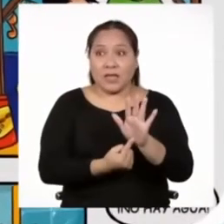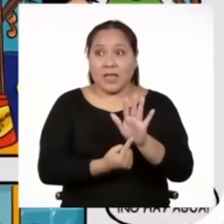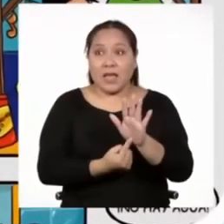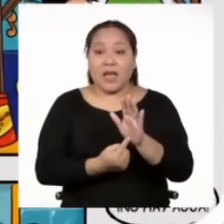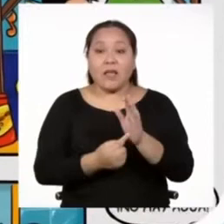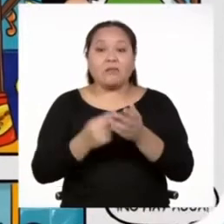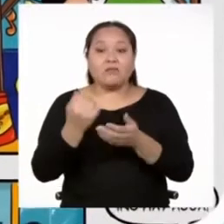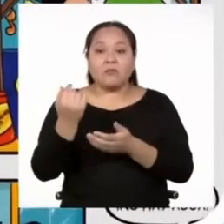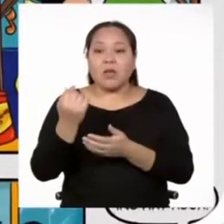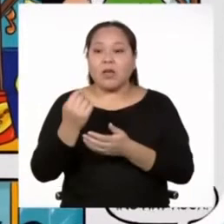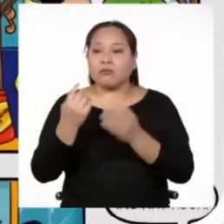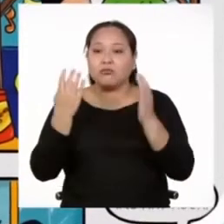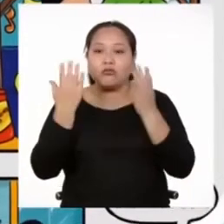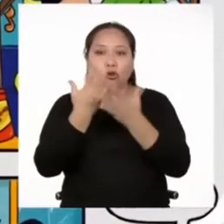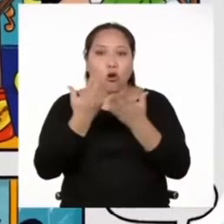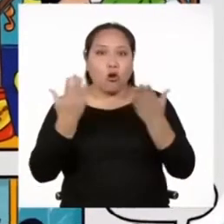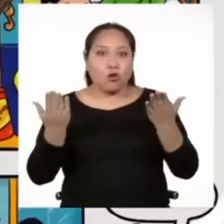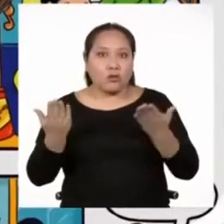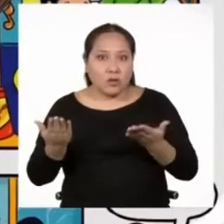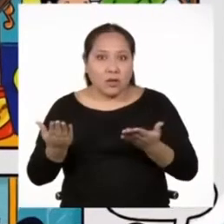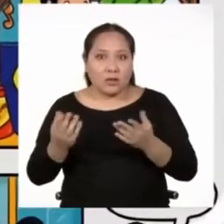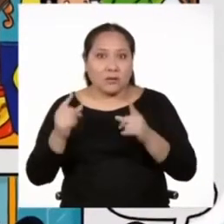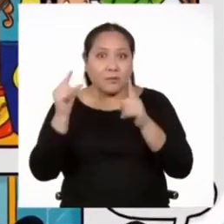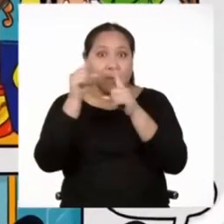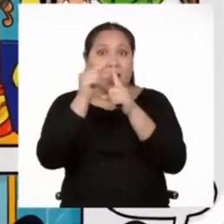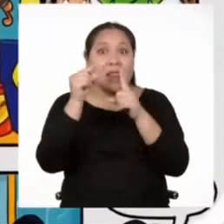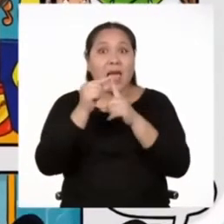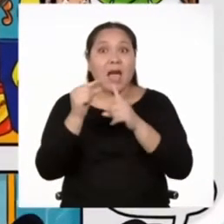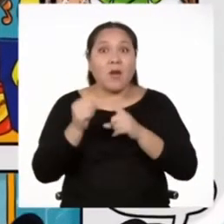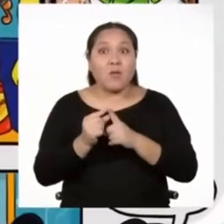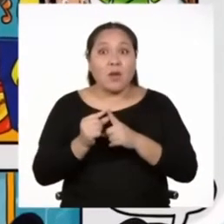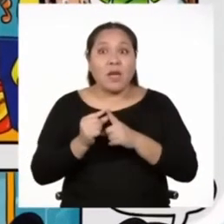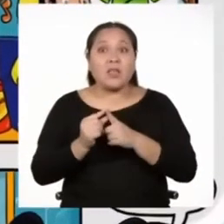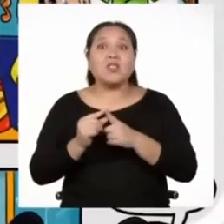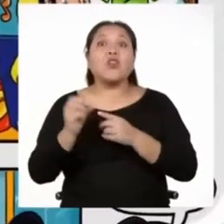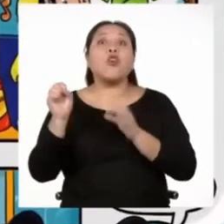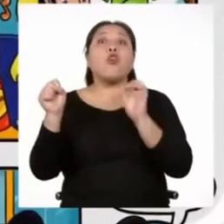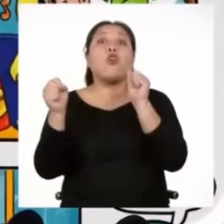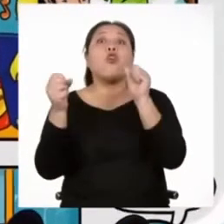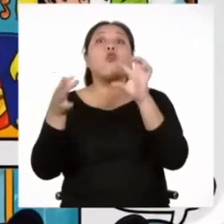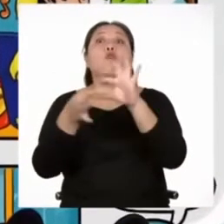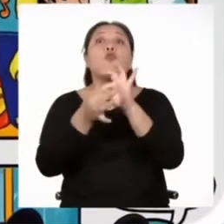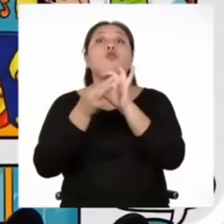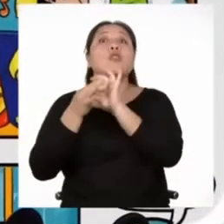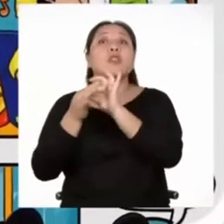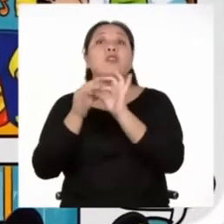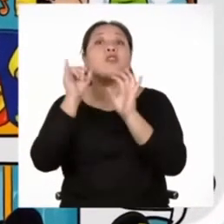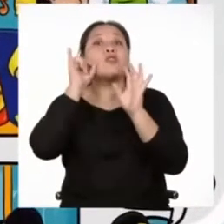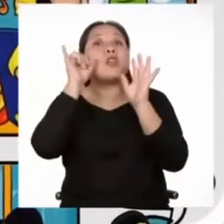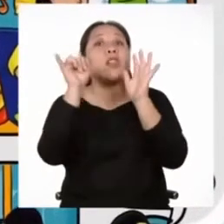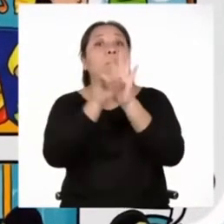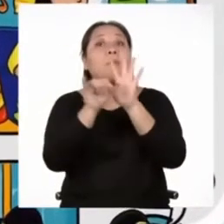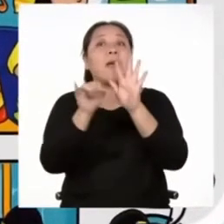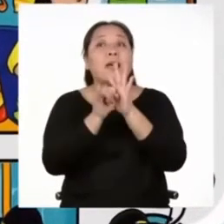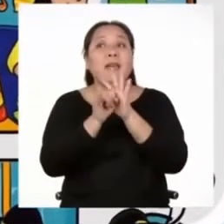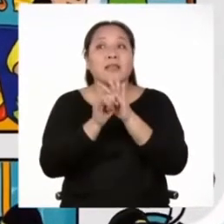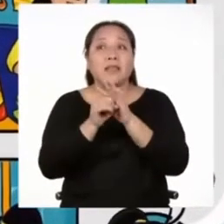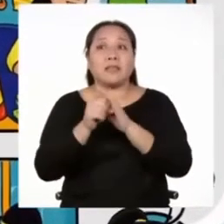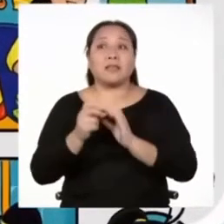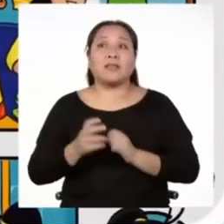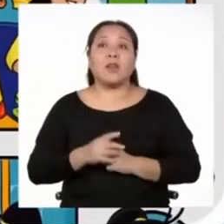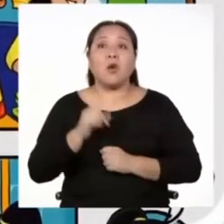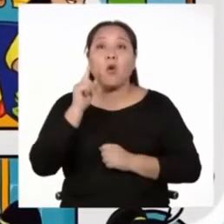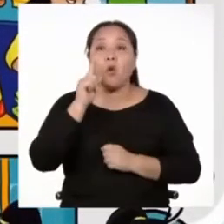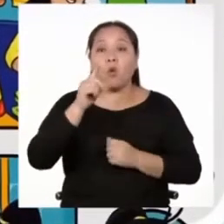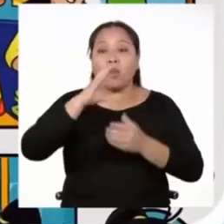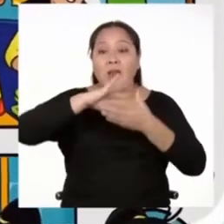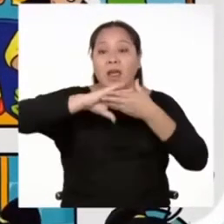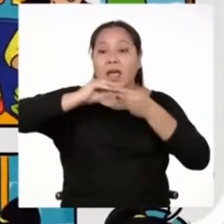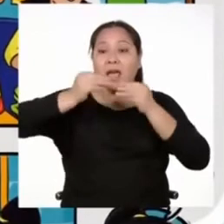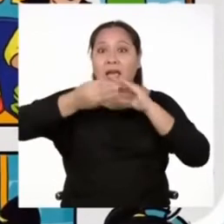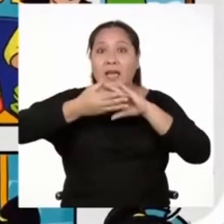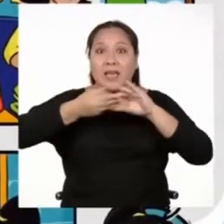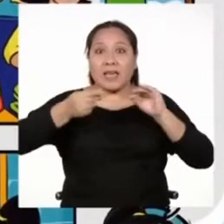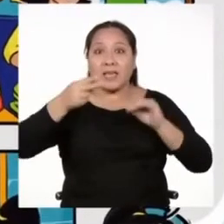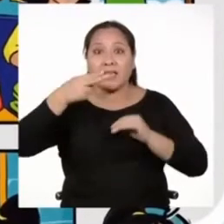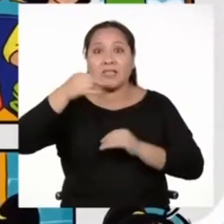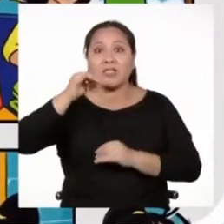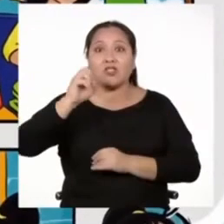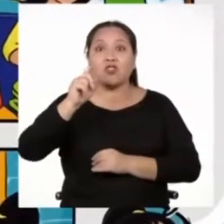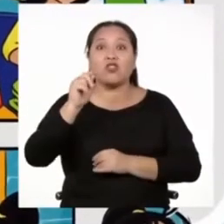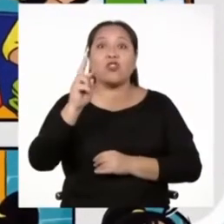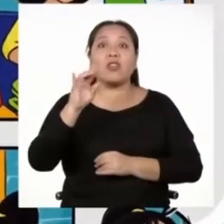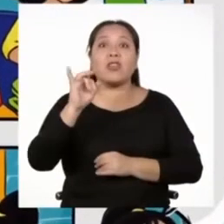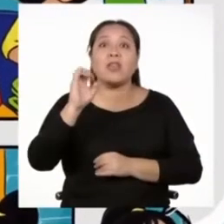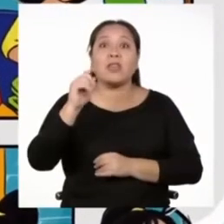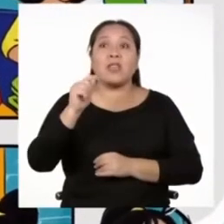imágenes que forman parte del género de la narrativa gráfica. Una historieta es una forma de contar